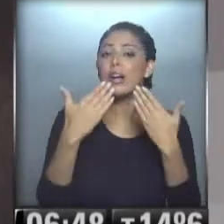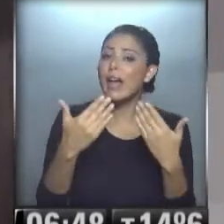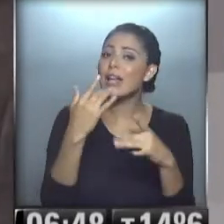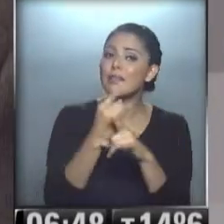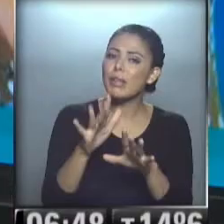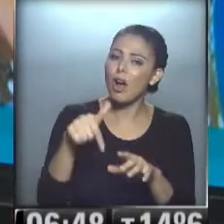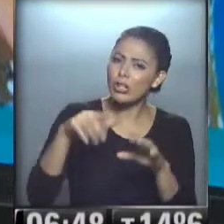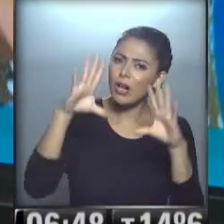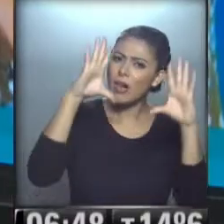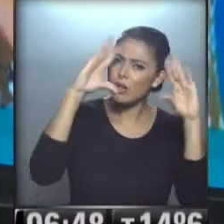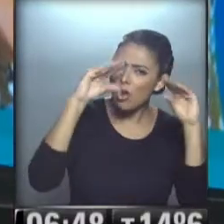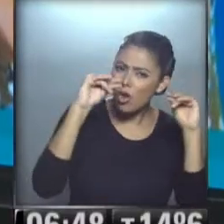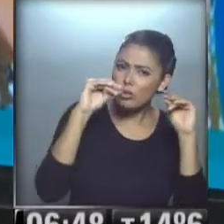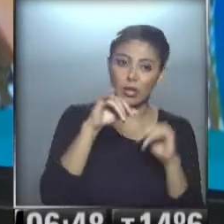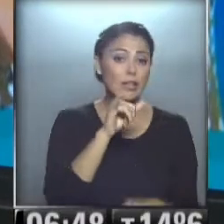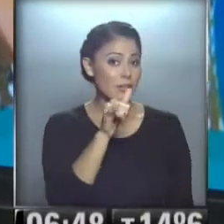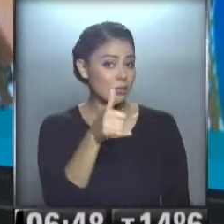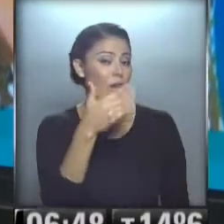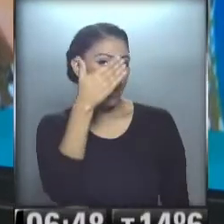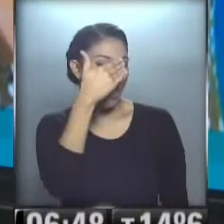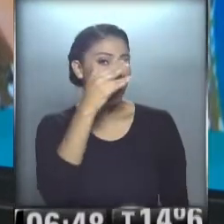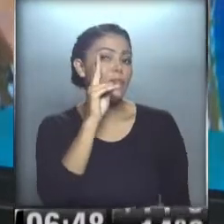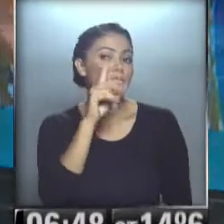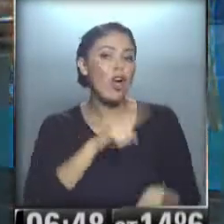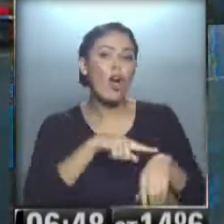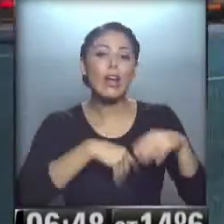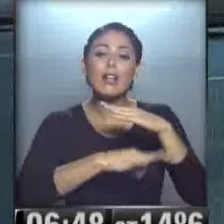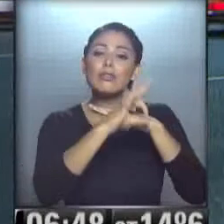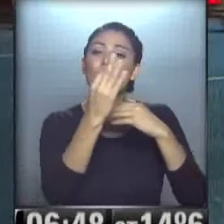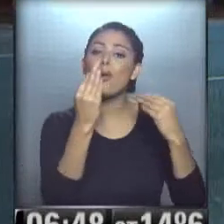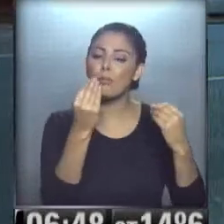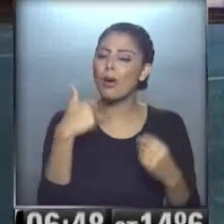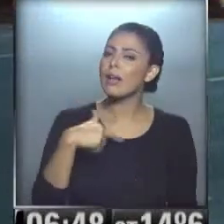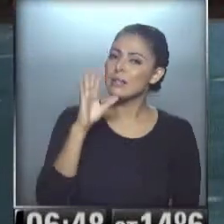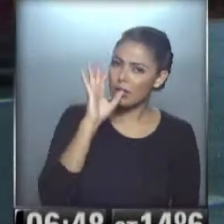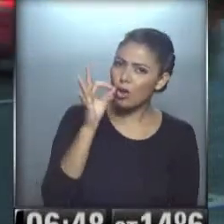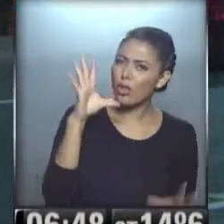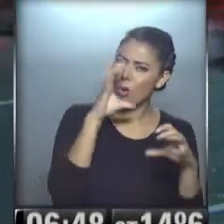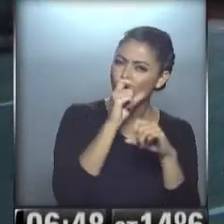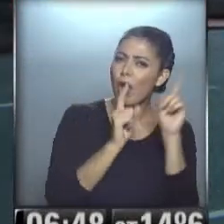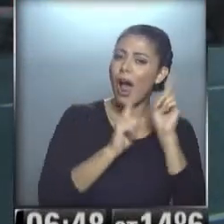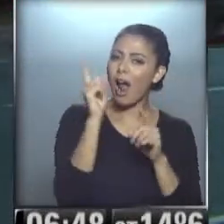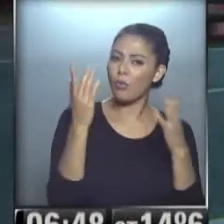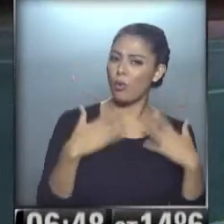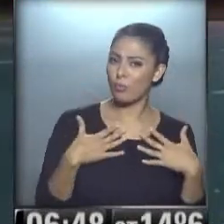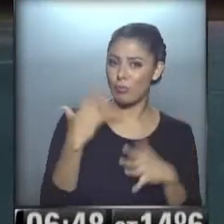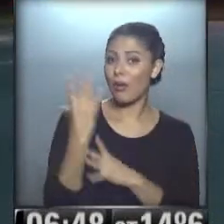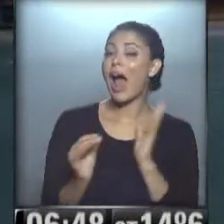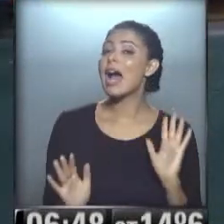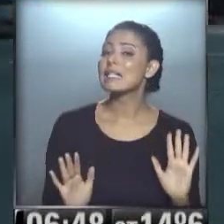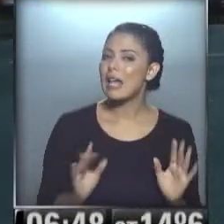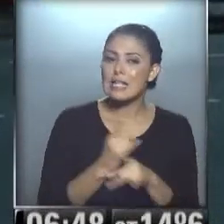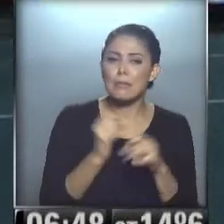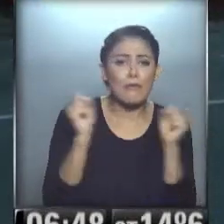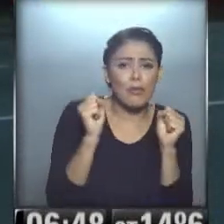siempre... ...es de noche, cerrada todo el día, ¿Viste? Ahora vamos a ver a qué hora sale el sol... ...cómo se nota, hay algunos que vienen con el termostato fallado... ...y que